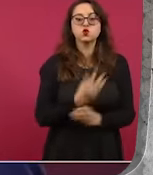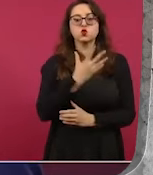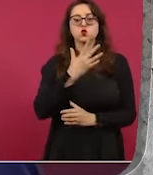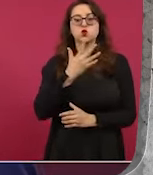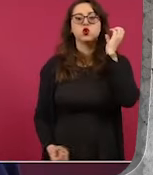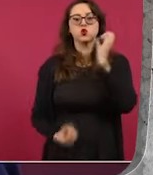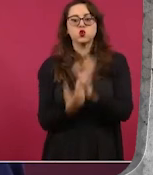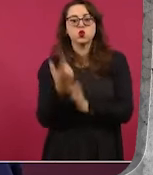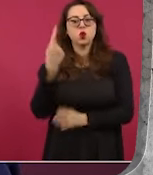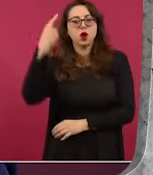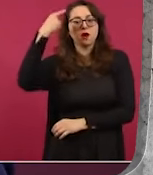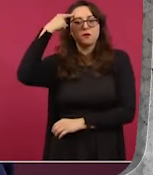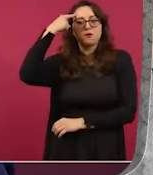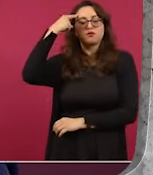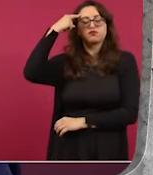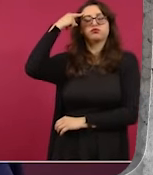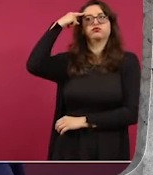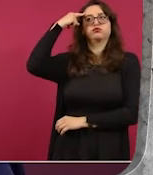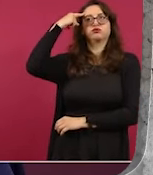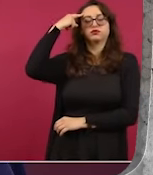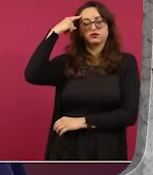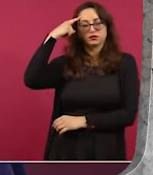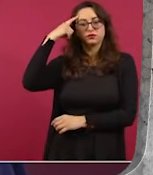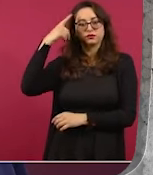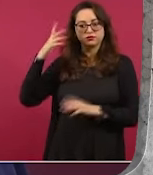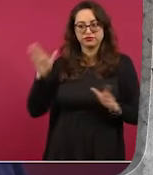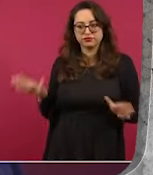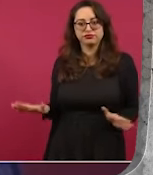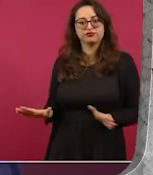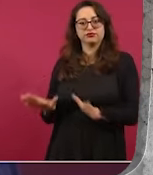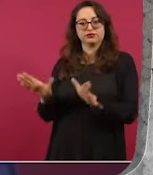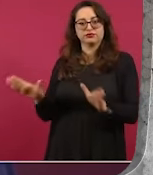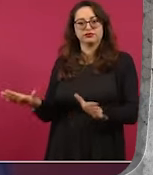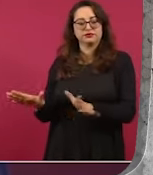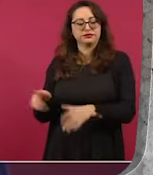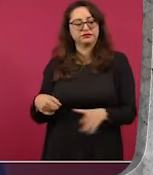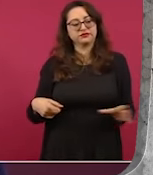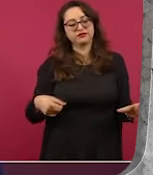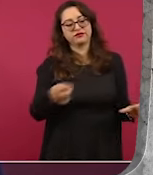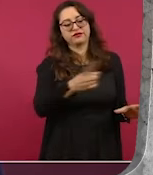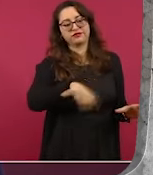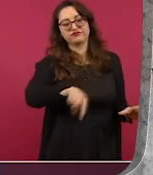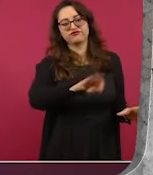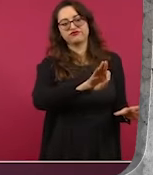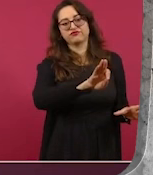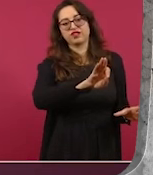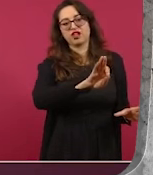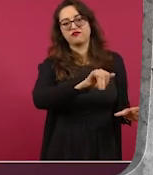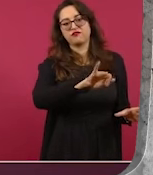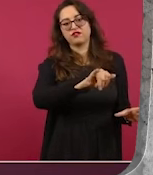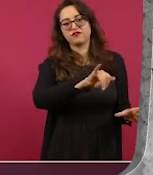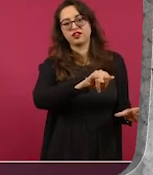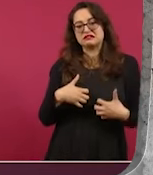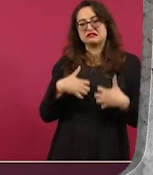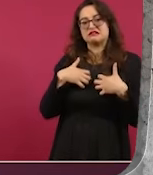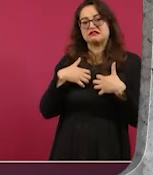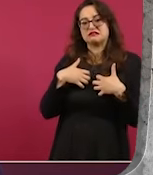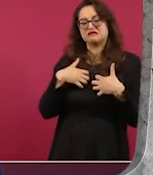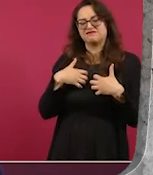pensamiento, aunque se enojen los fifís de los conservas,